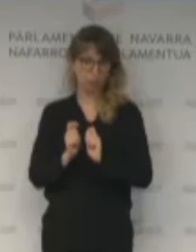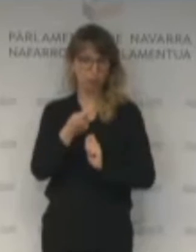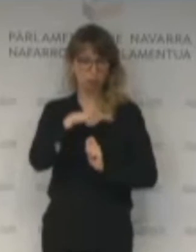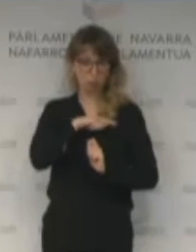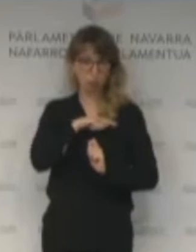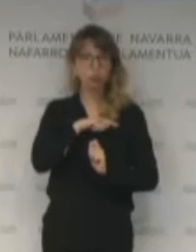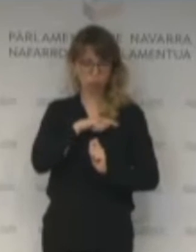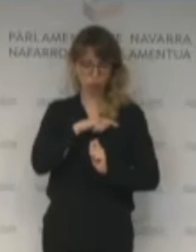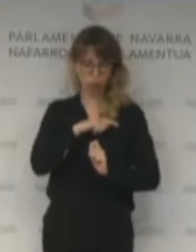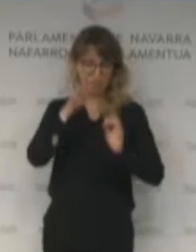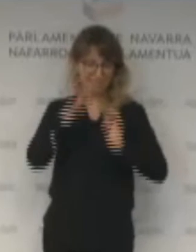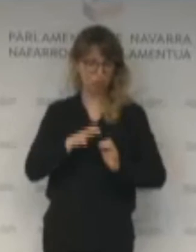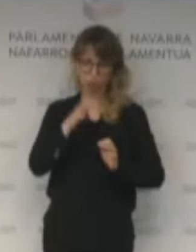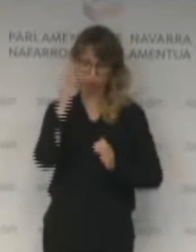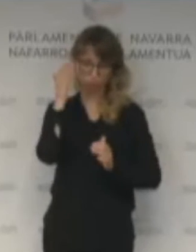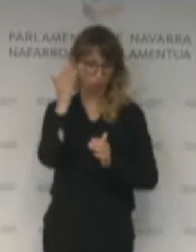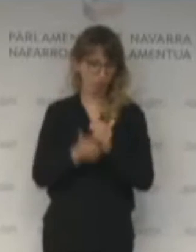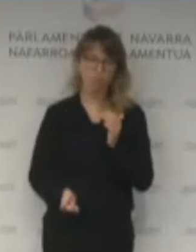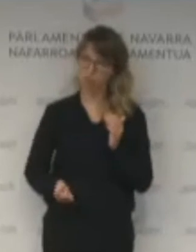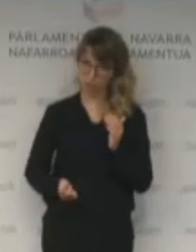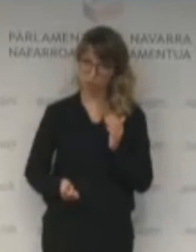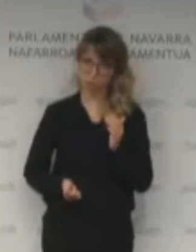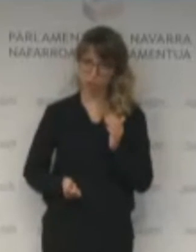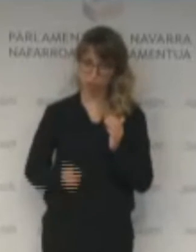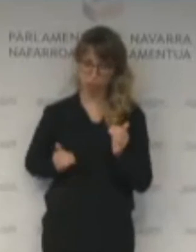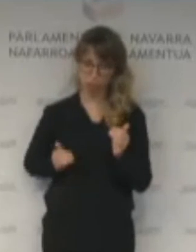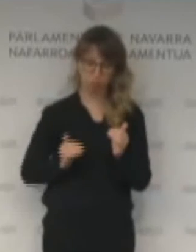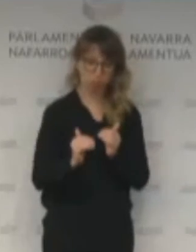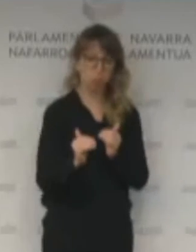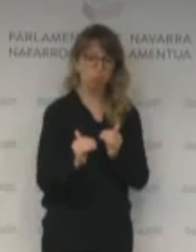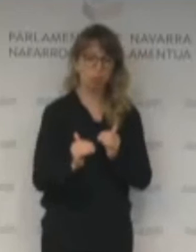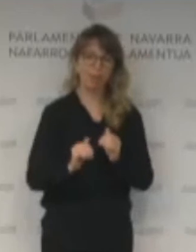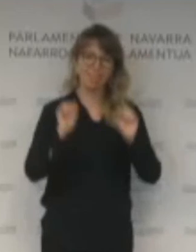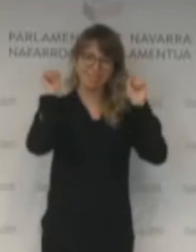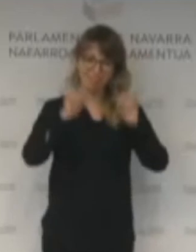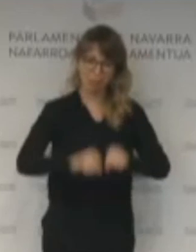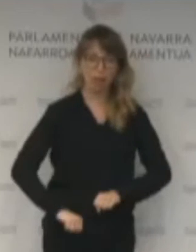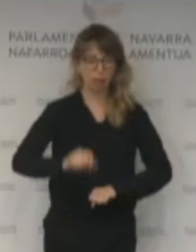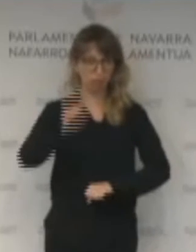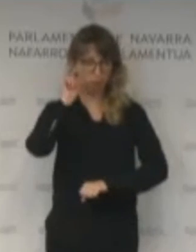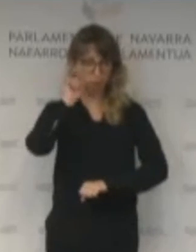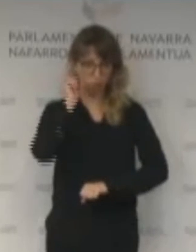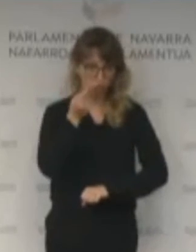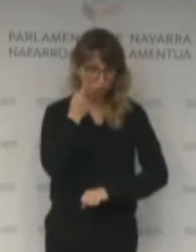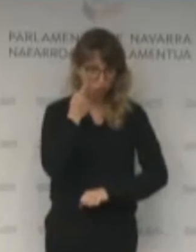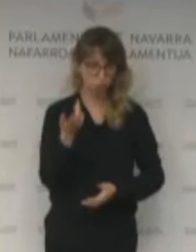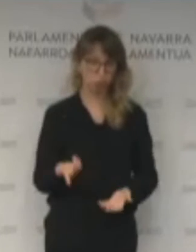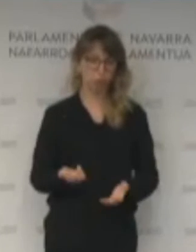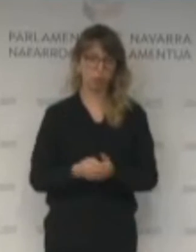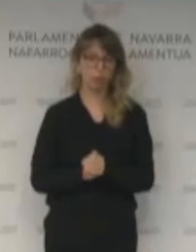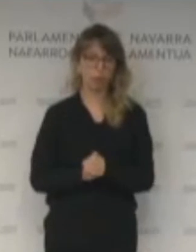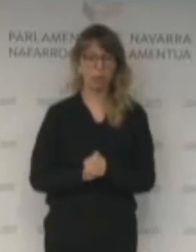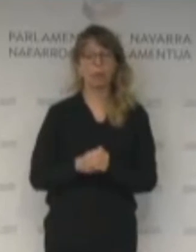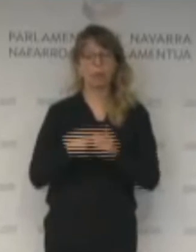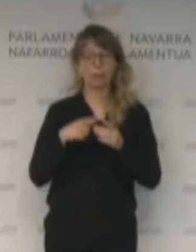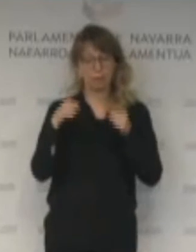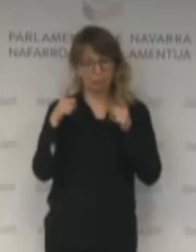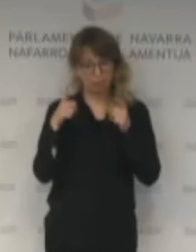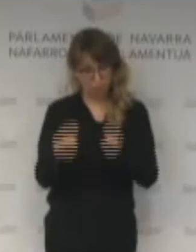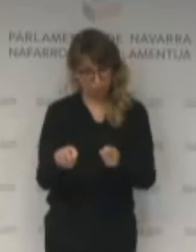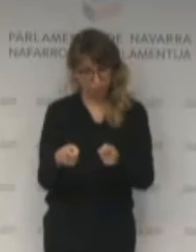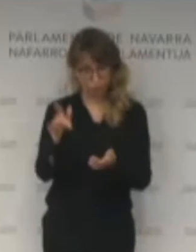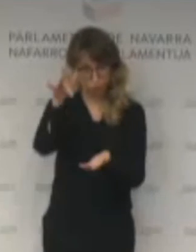estamos equivocando y nos daremos cuenta tarde y entonces volveremos a hablar de resiliencia